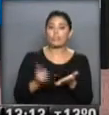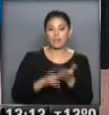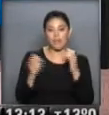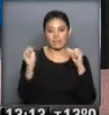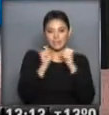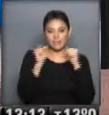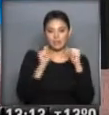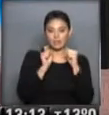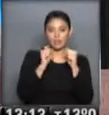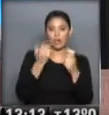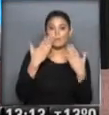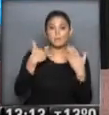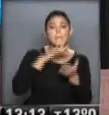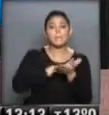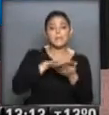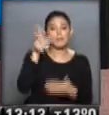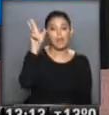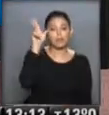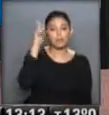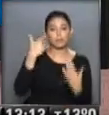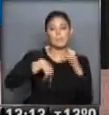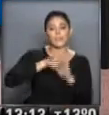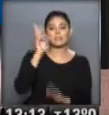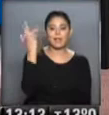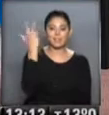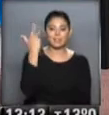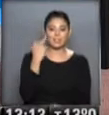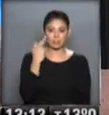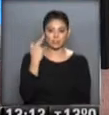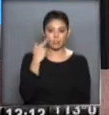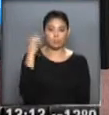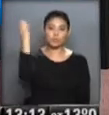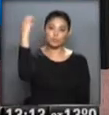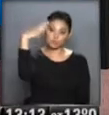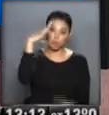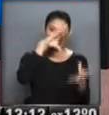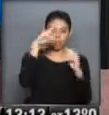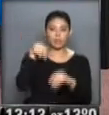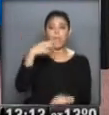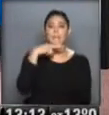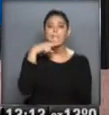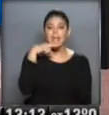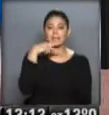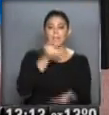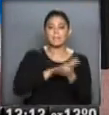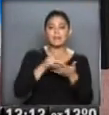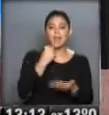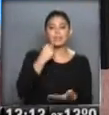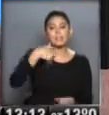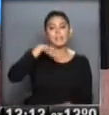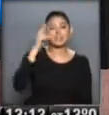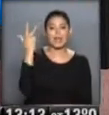vez. La mínima pronosticada a 8 grados, la máxima a 19, pero más soleado. El viernes 11, 18, pero al